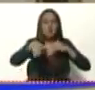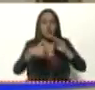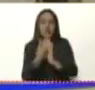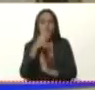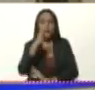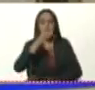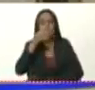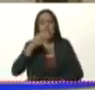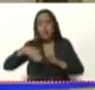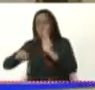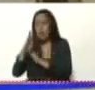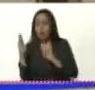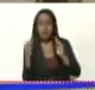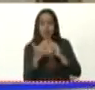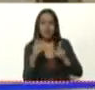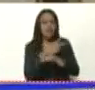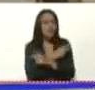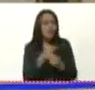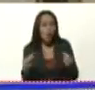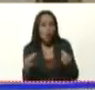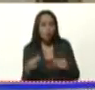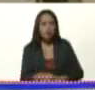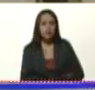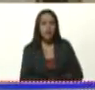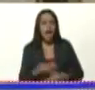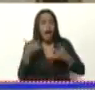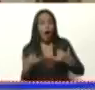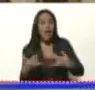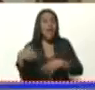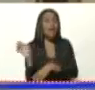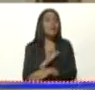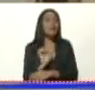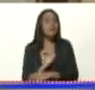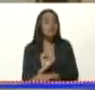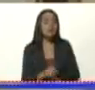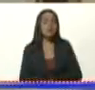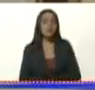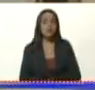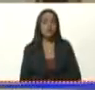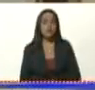tarde y me voy para casa, ¿no? Estamos declarados en emergencia.